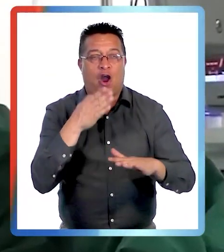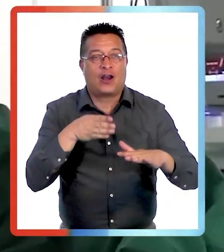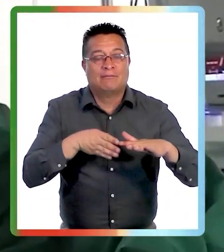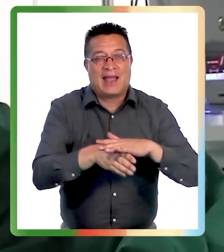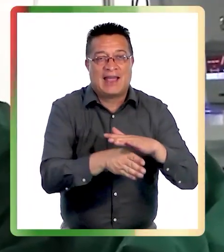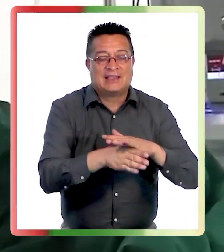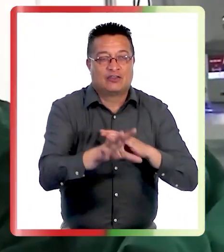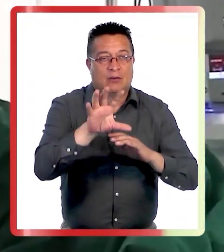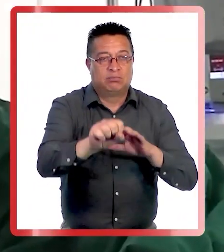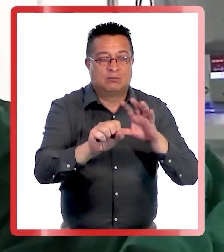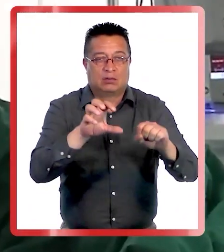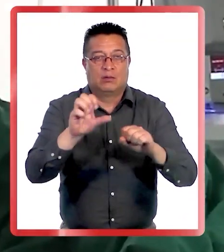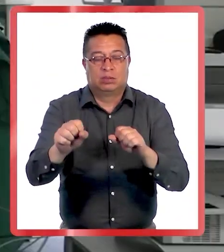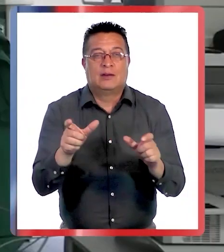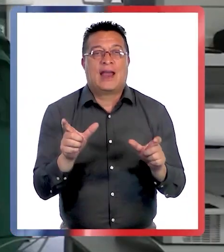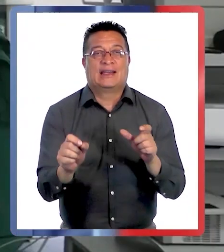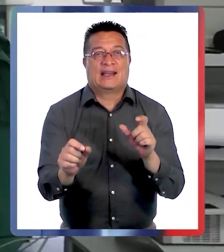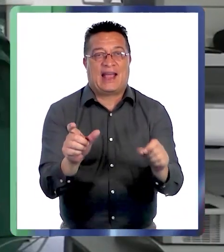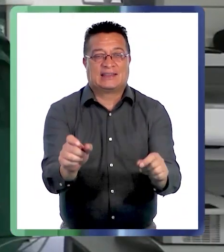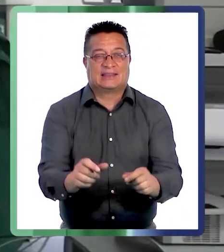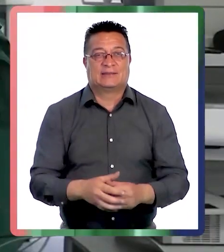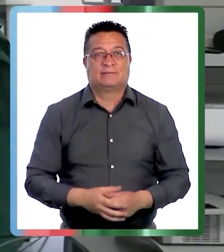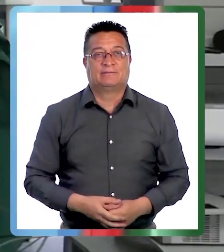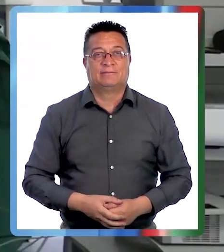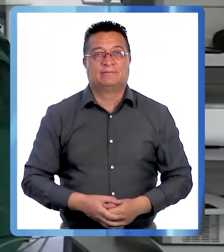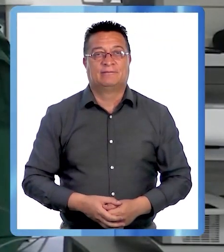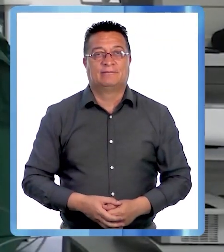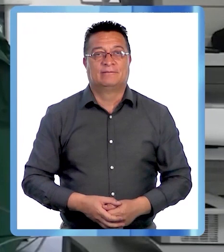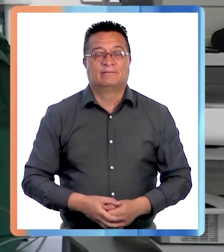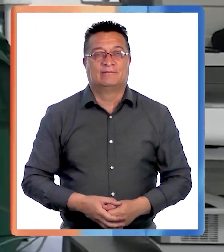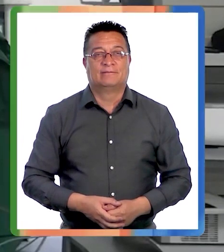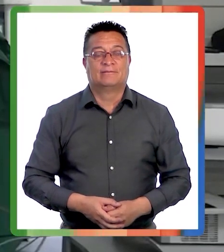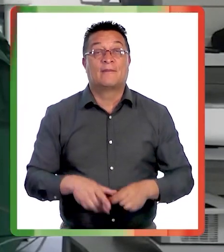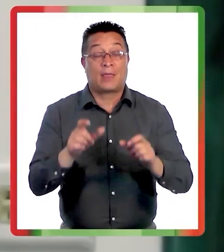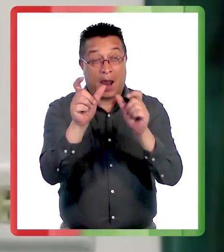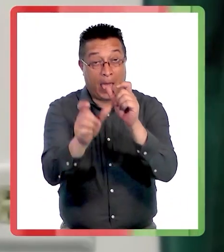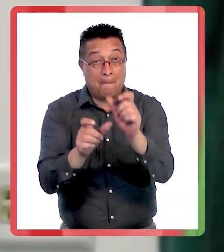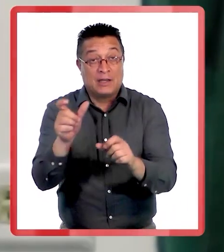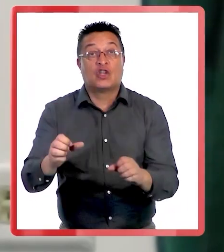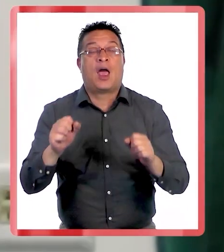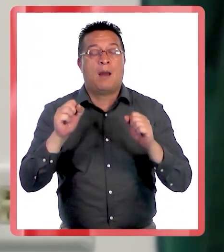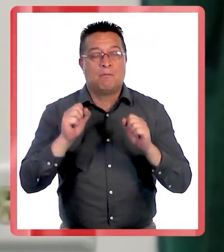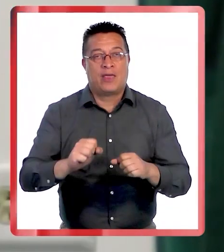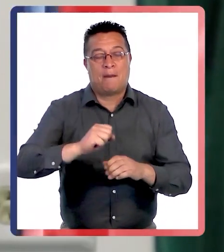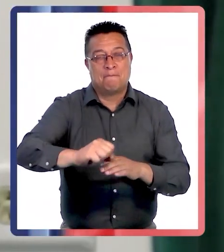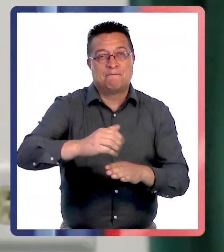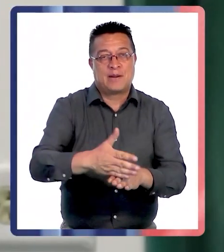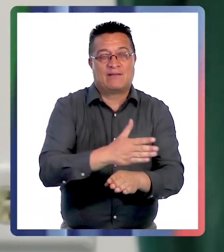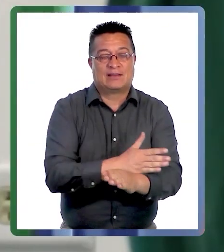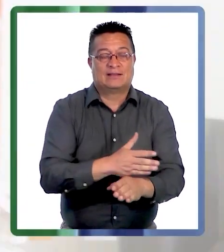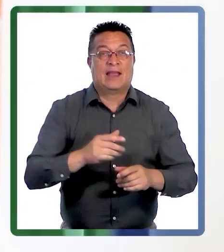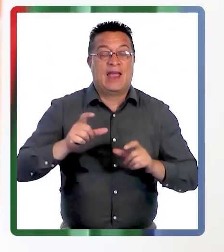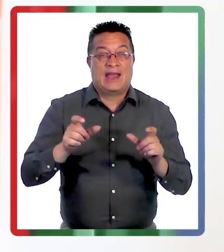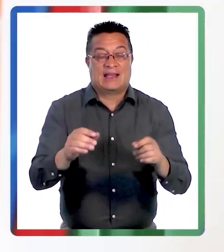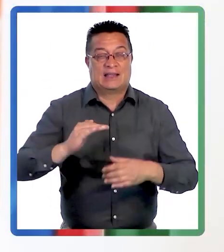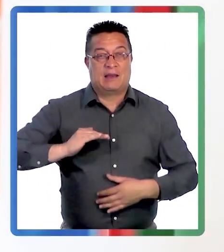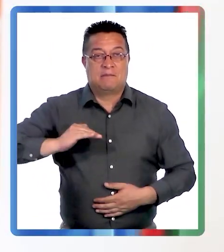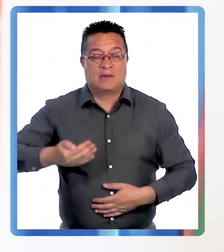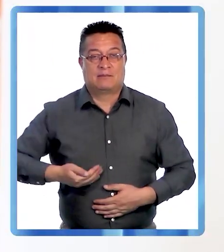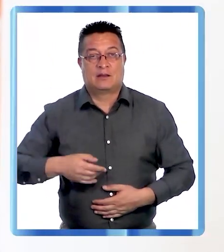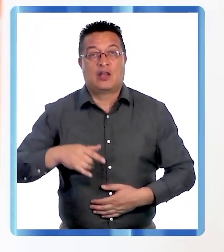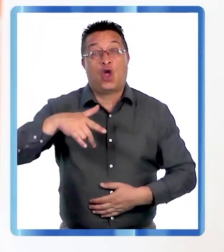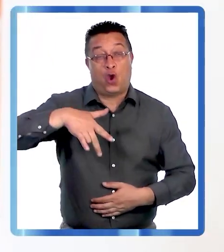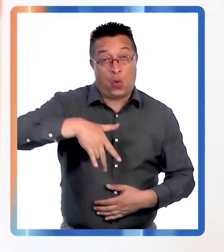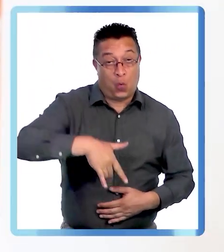acceso más rápido a la detección y tratamiento del cáncer. Para que las personas puedan prevenir el cáncer de